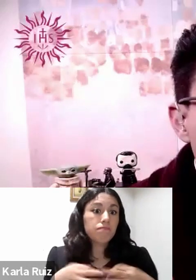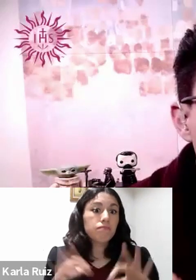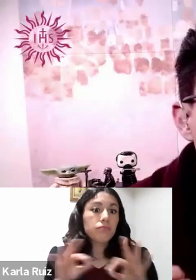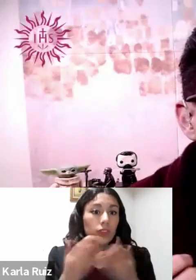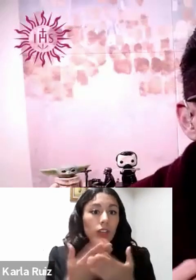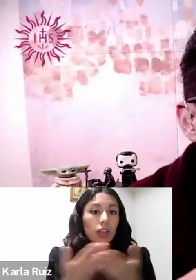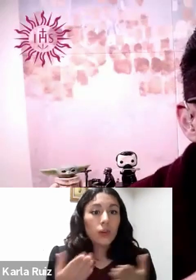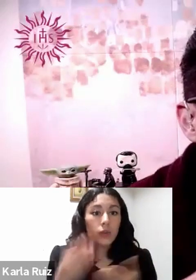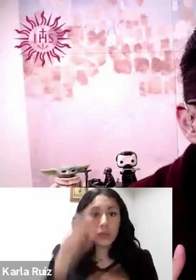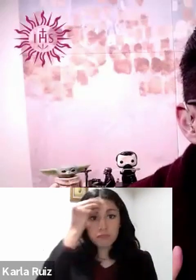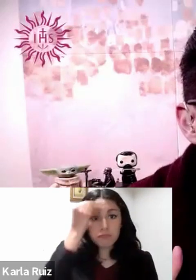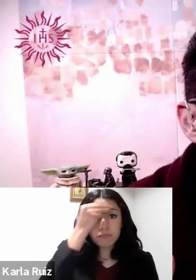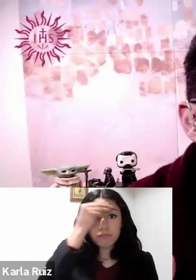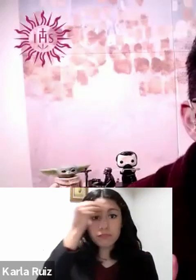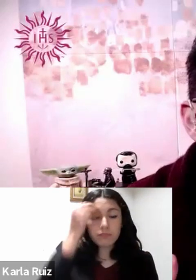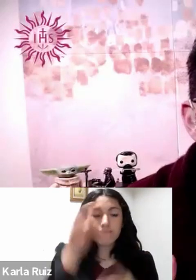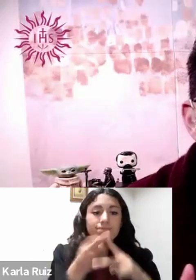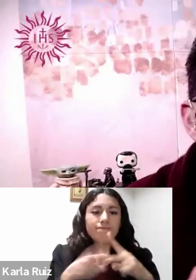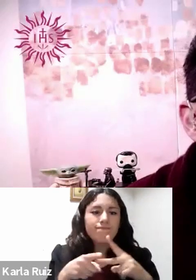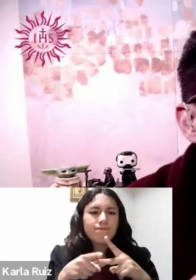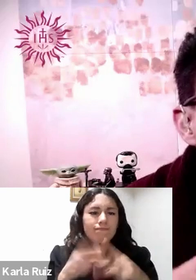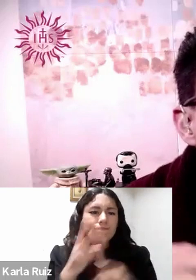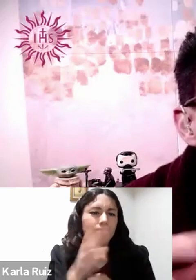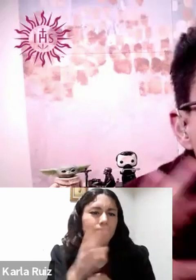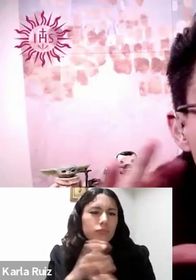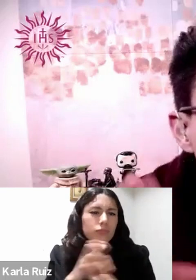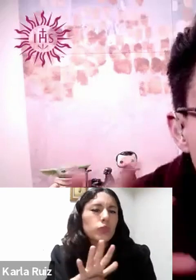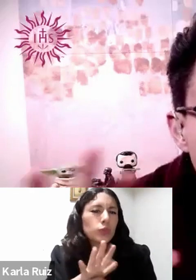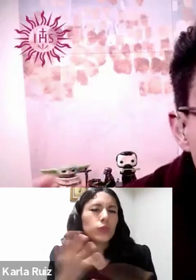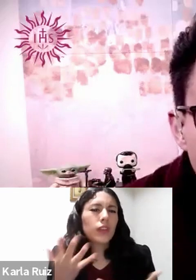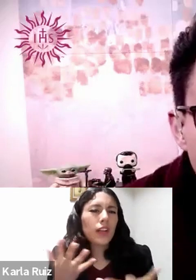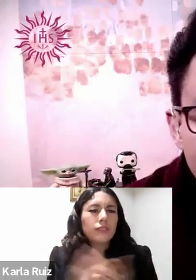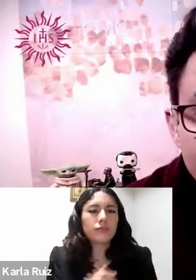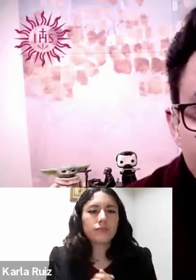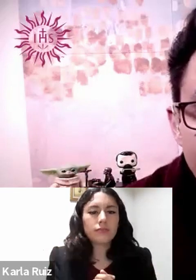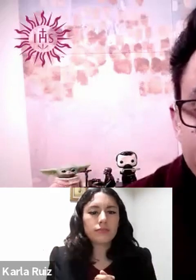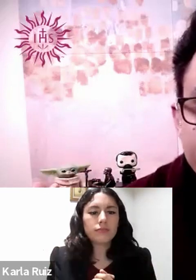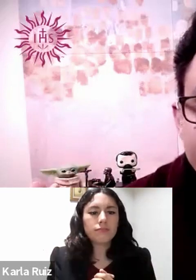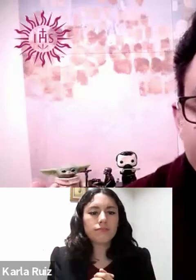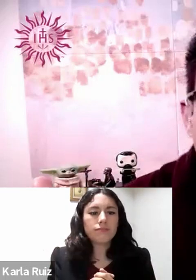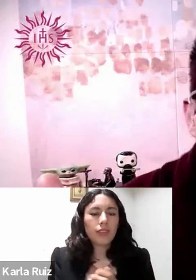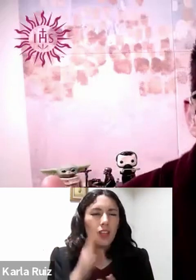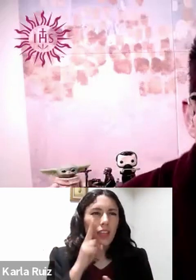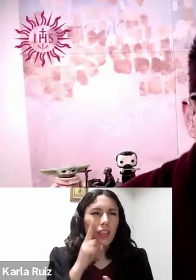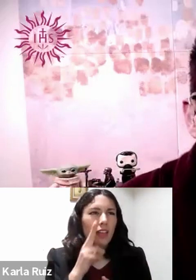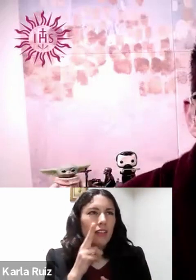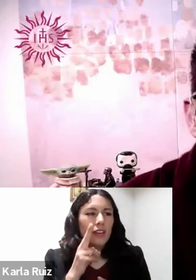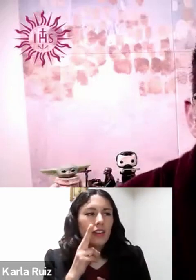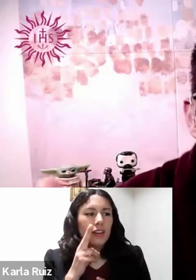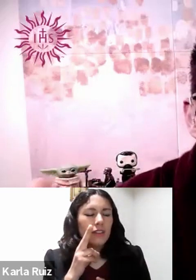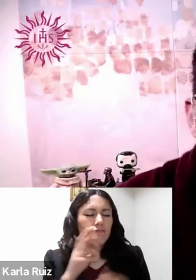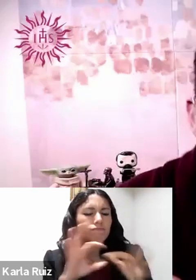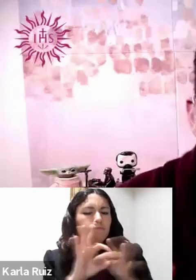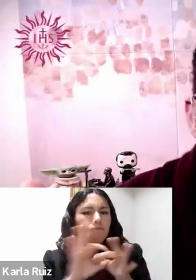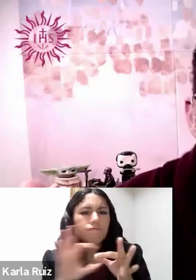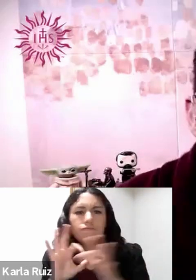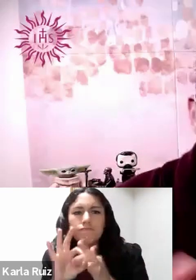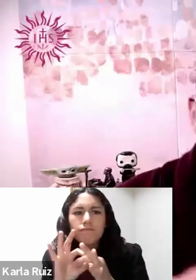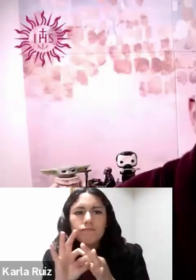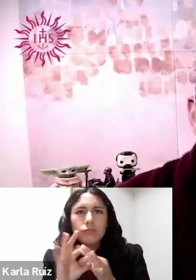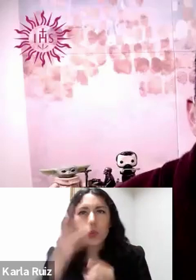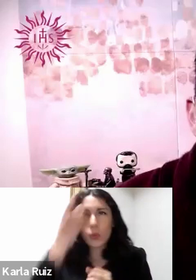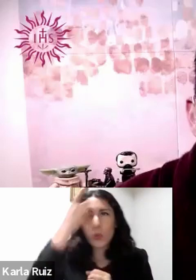a ver las relaciones con los demás, a ver la relación conmigo mismo y con Dios.